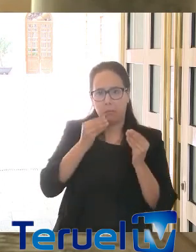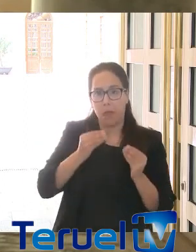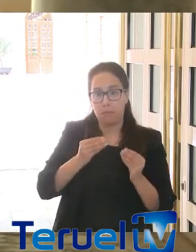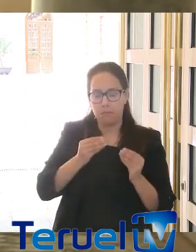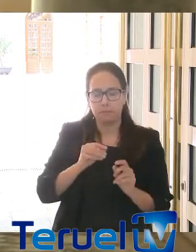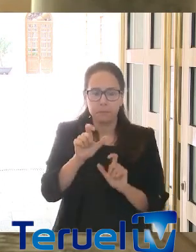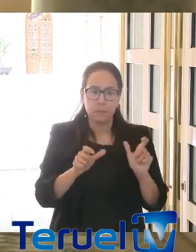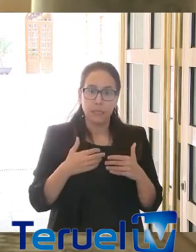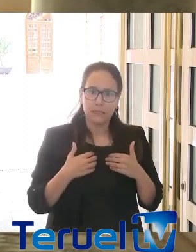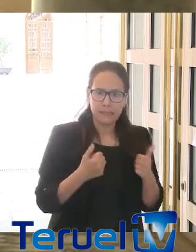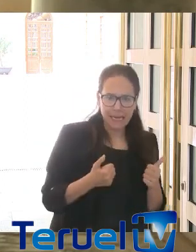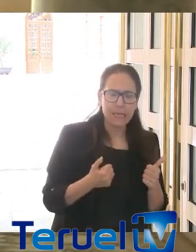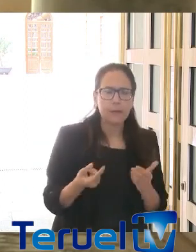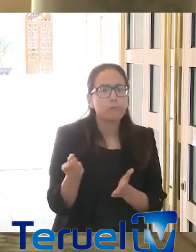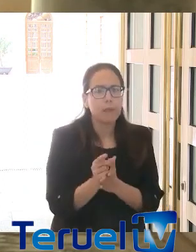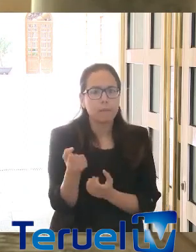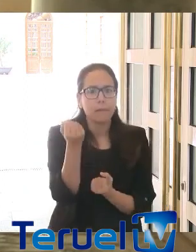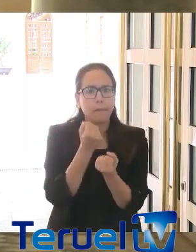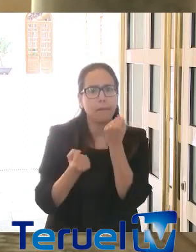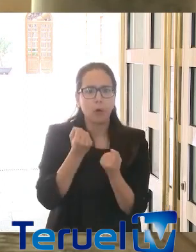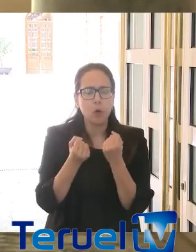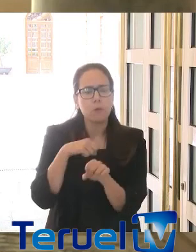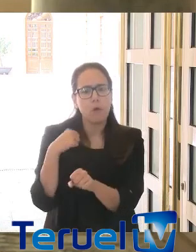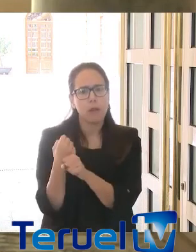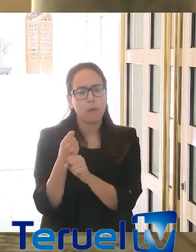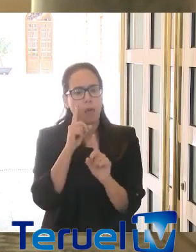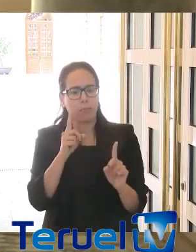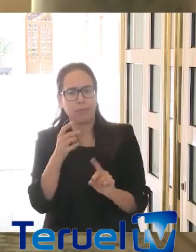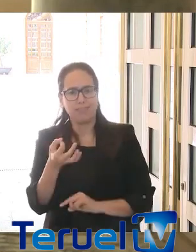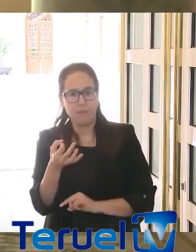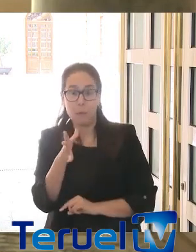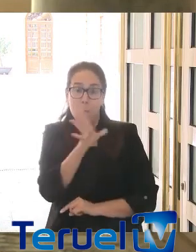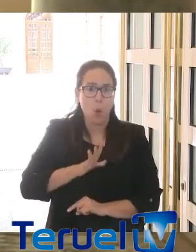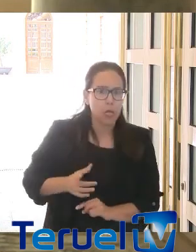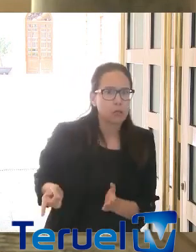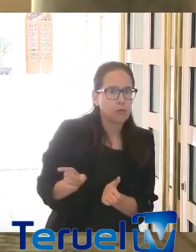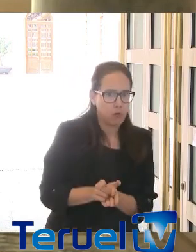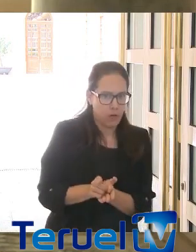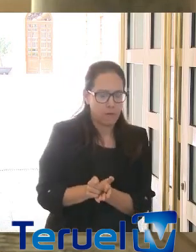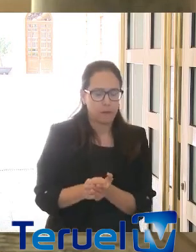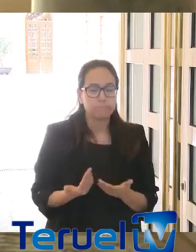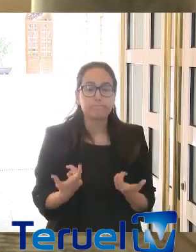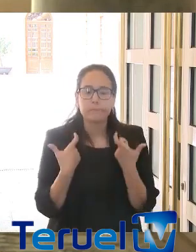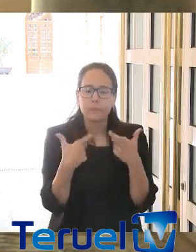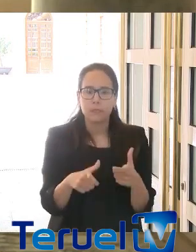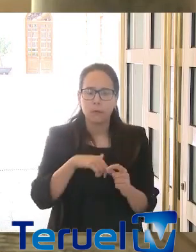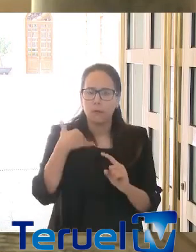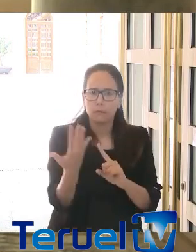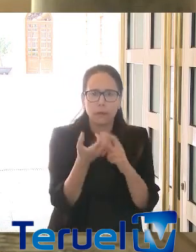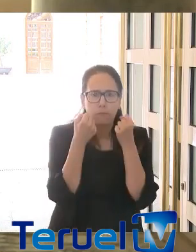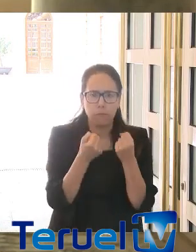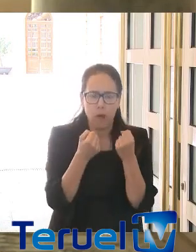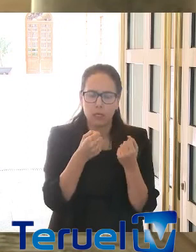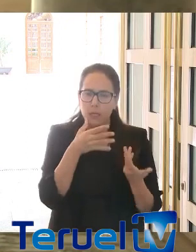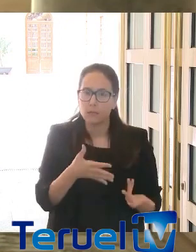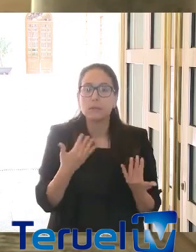sanitario, en el aspecto económico, en el aspecto laboral. Hay un sector absolutamente afectado en este momento,